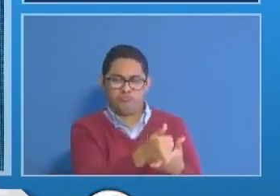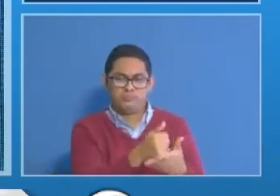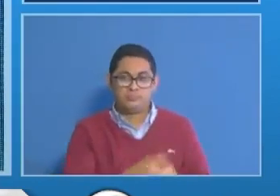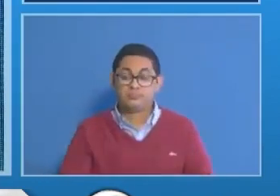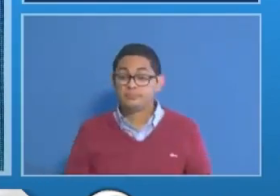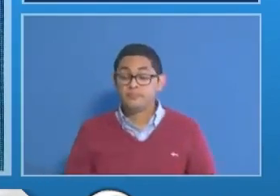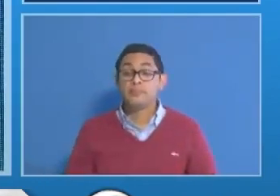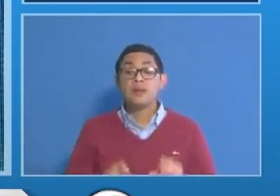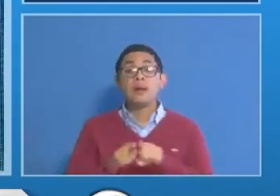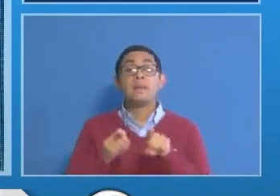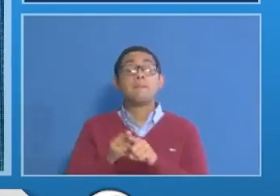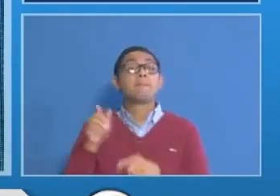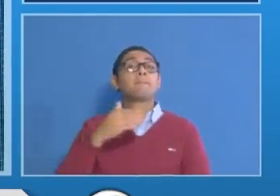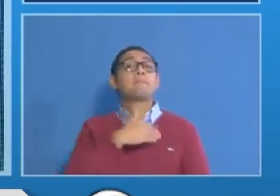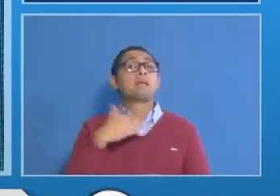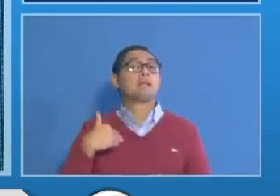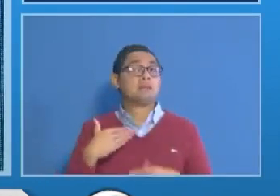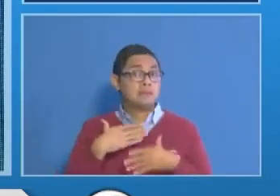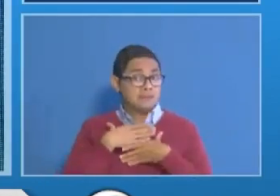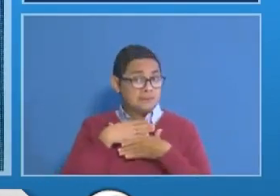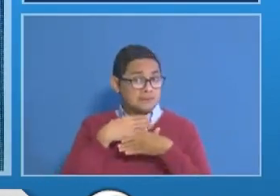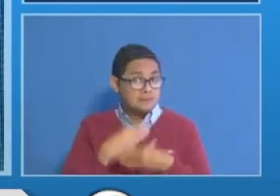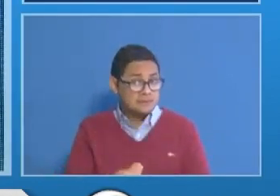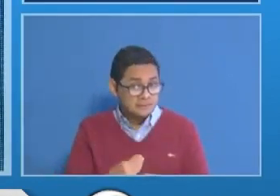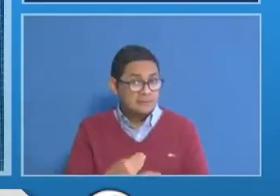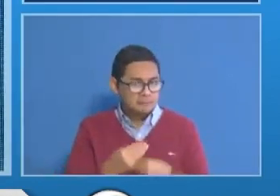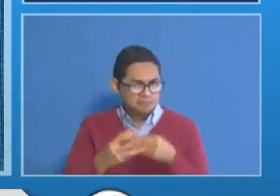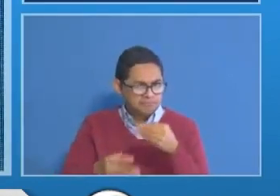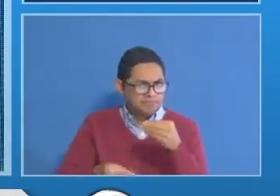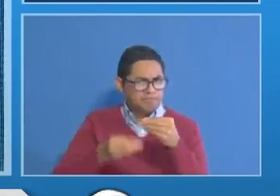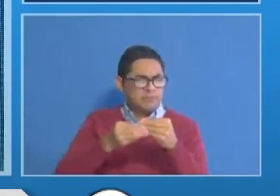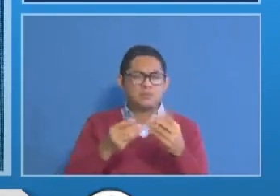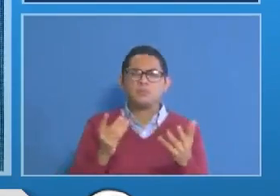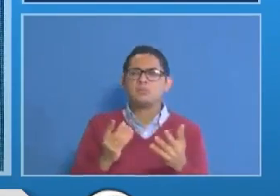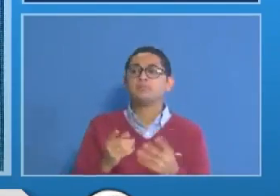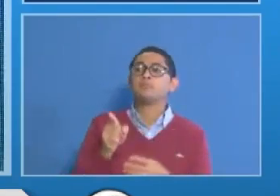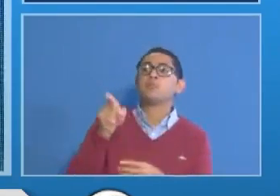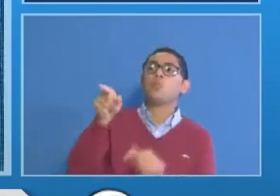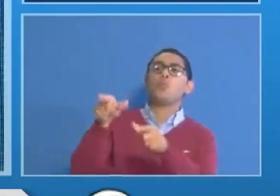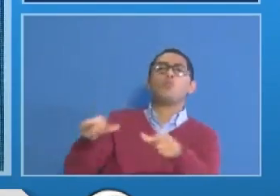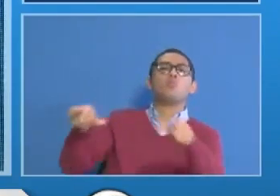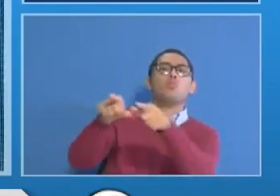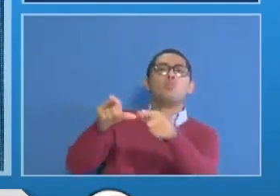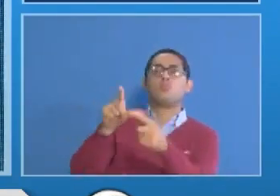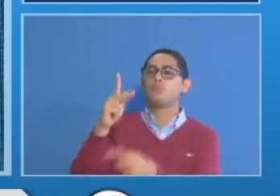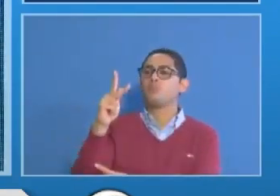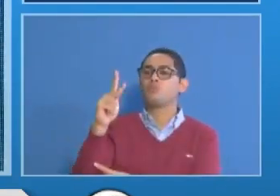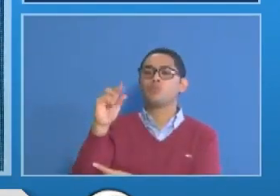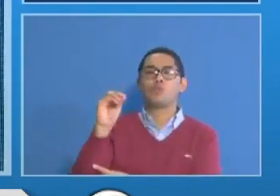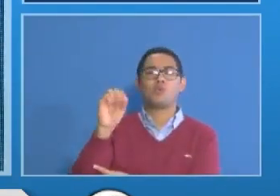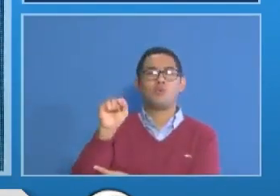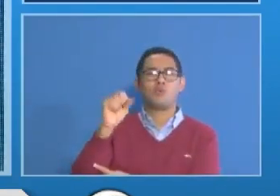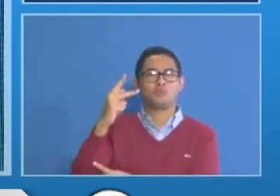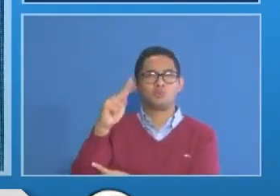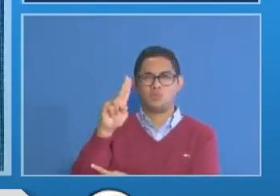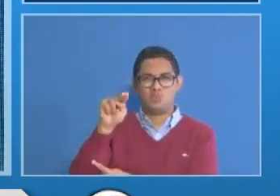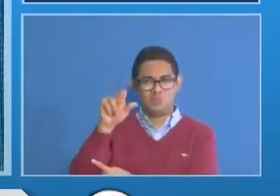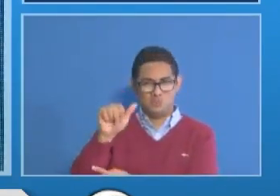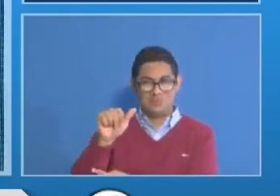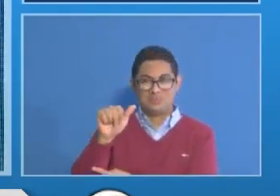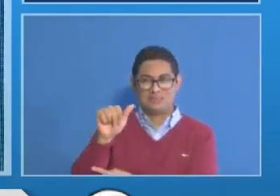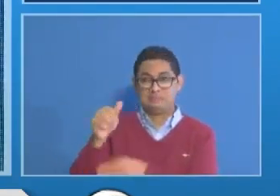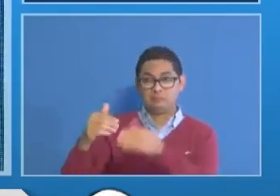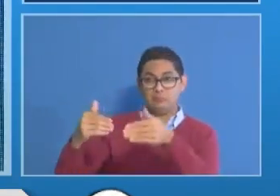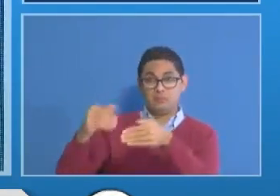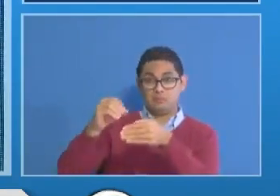El Ministerio de Salud, además, en Coscuna, viene desarrollando en Panamá